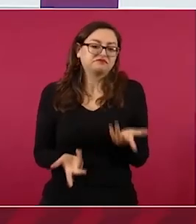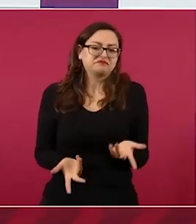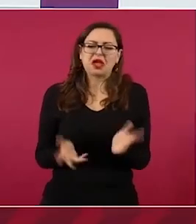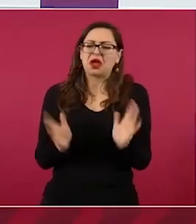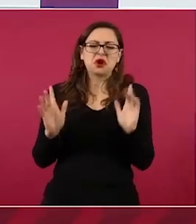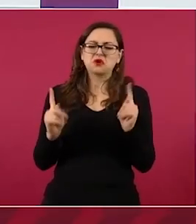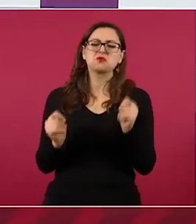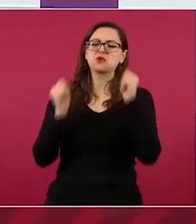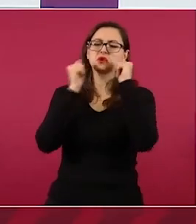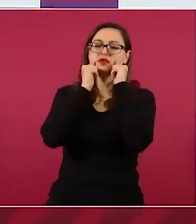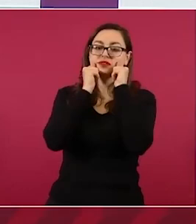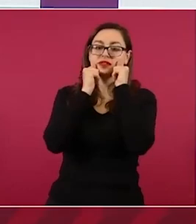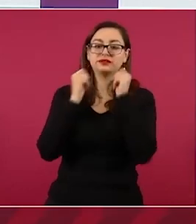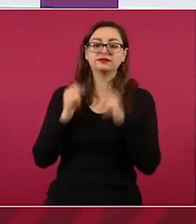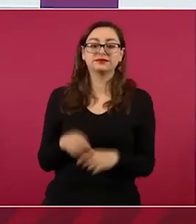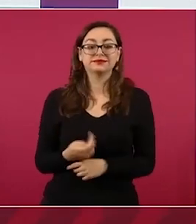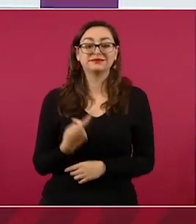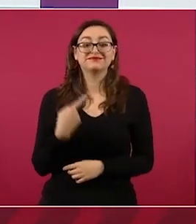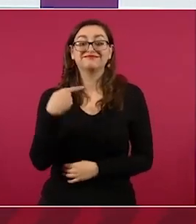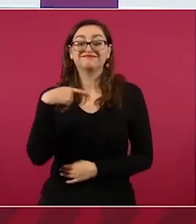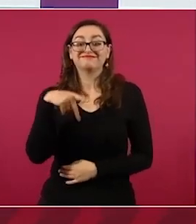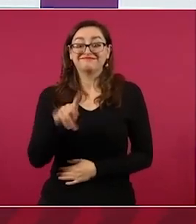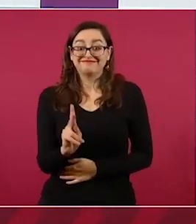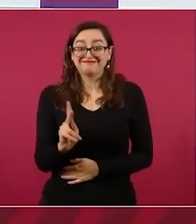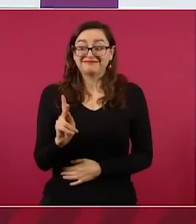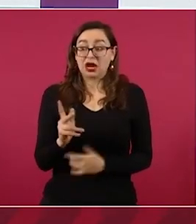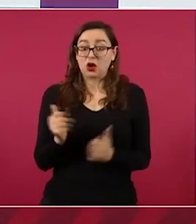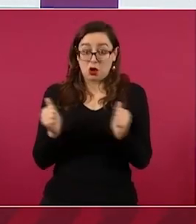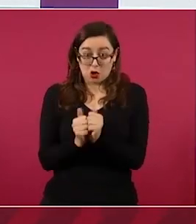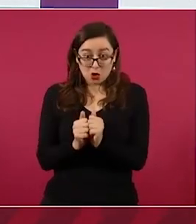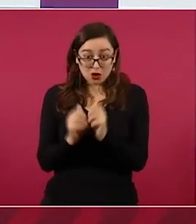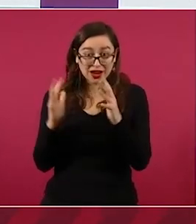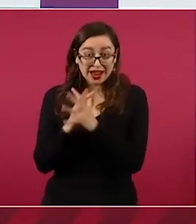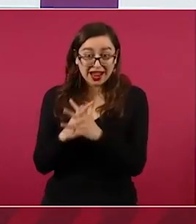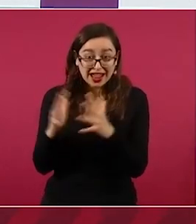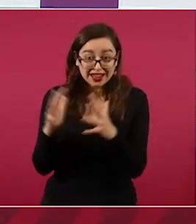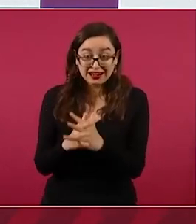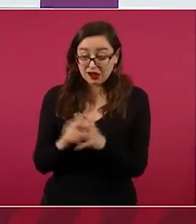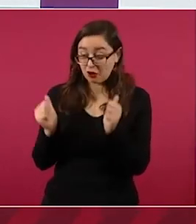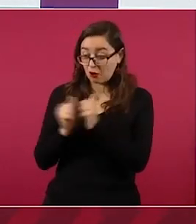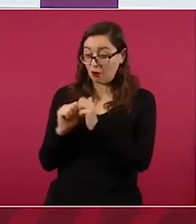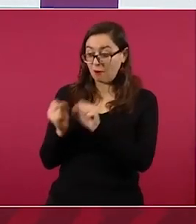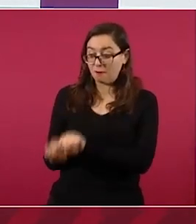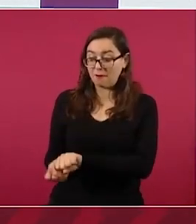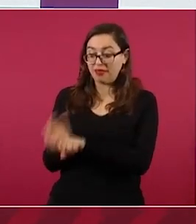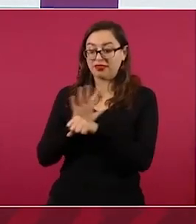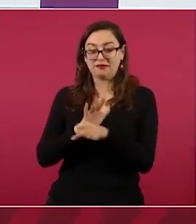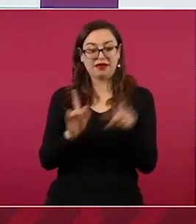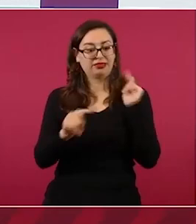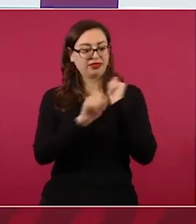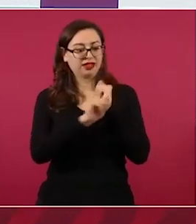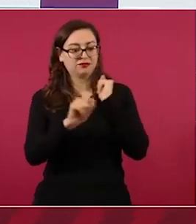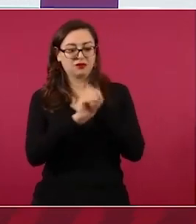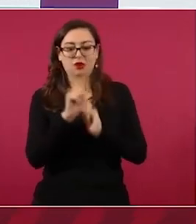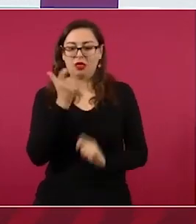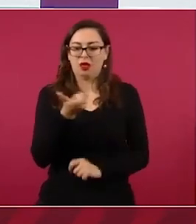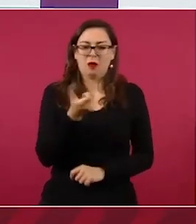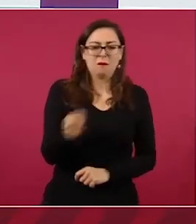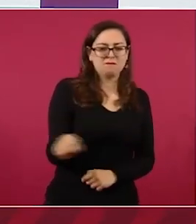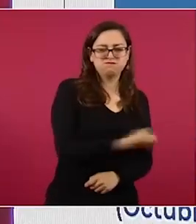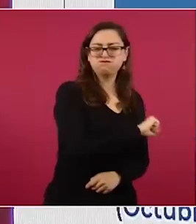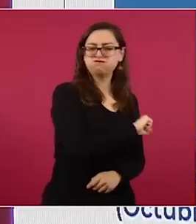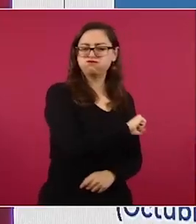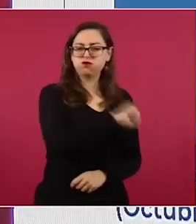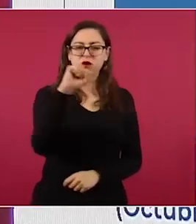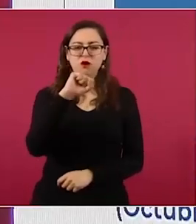después de la pandemia, la guerra, se incrementa, incrementa el precio del transporte muchísimo